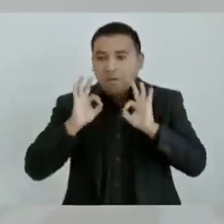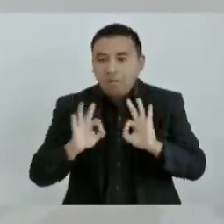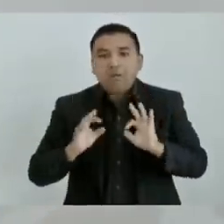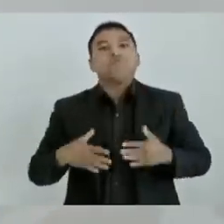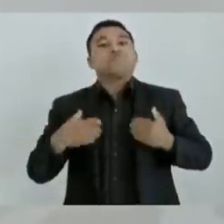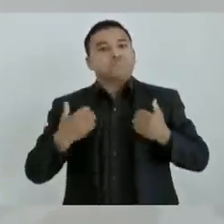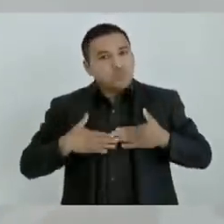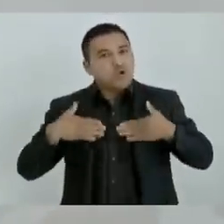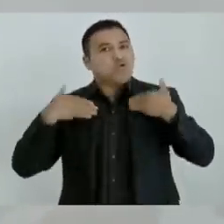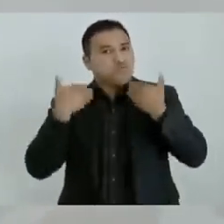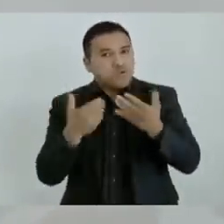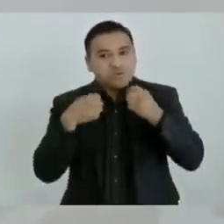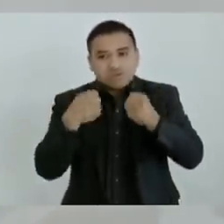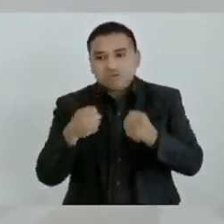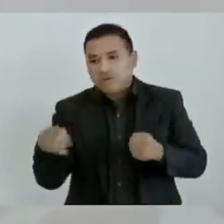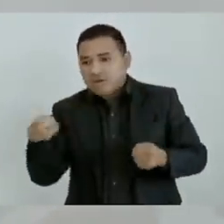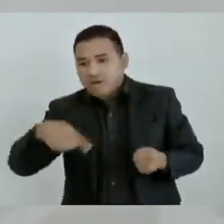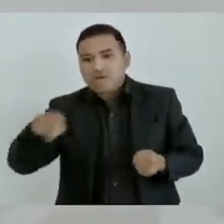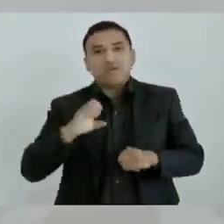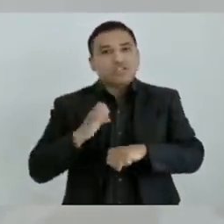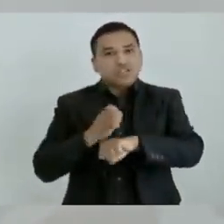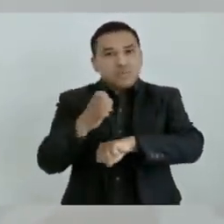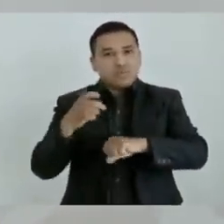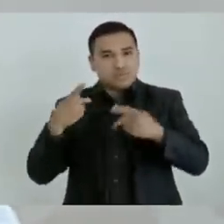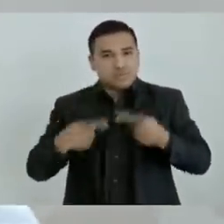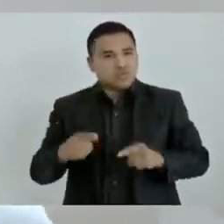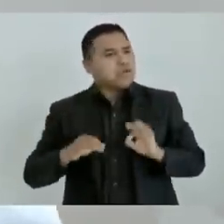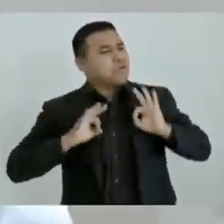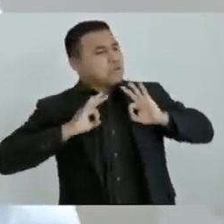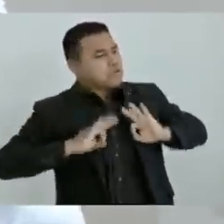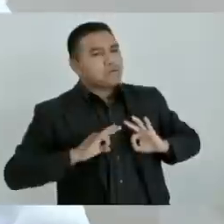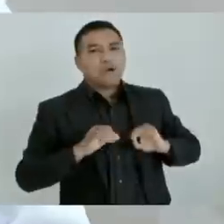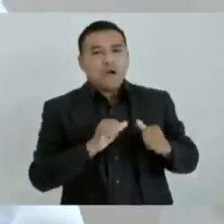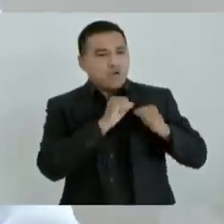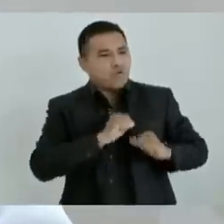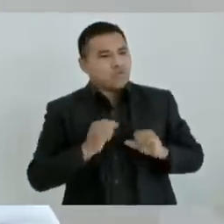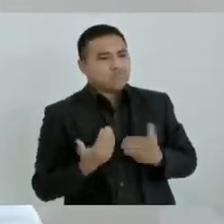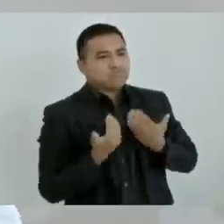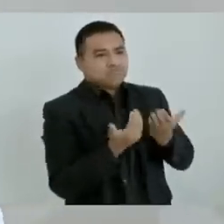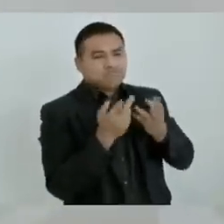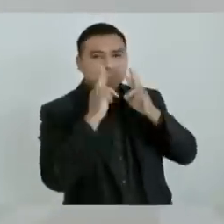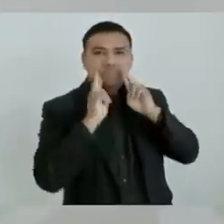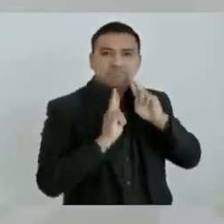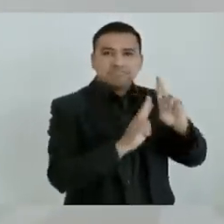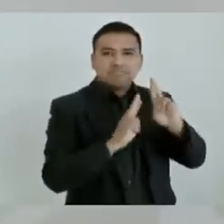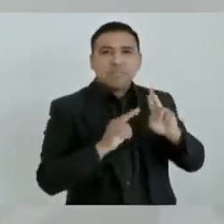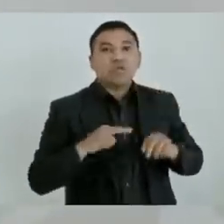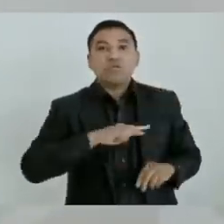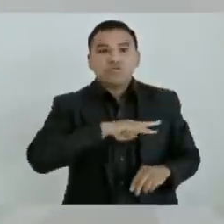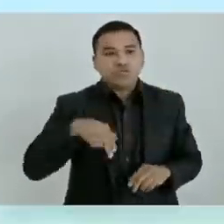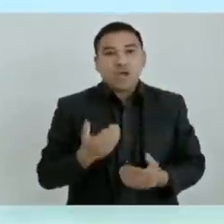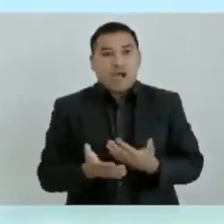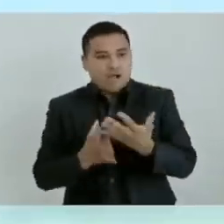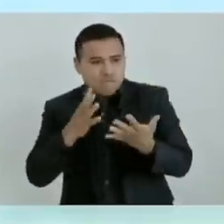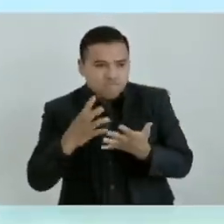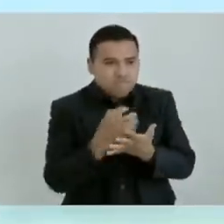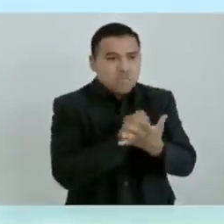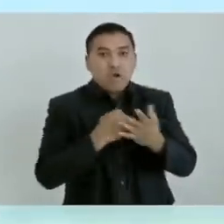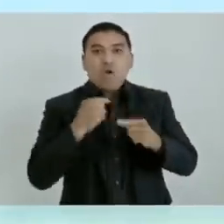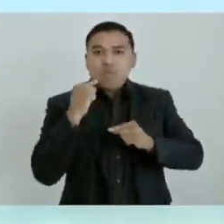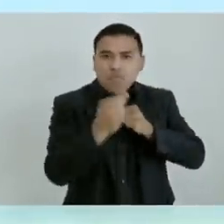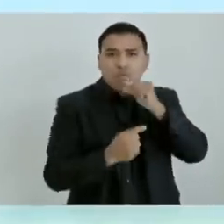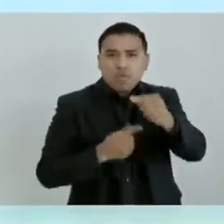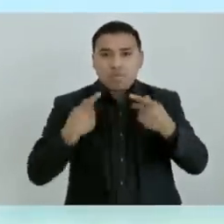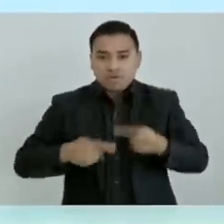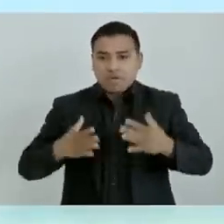confianza al pueblo de Chiapas en sus autoridades. Estamos rescatando la confianza